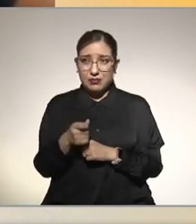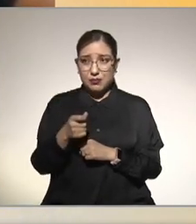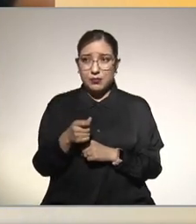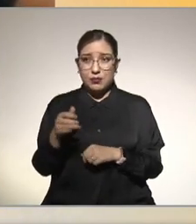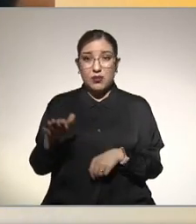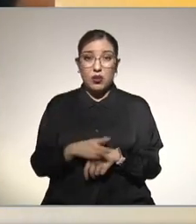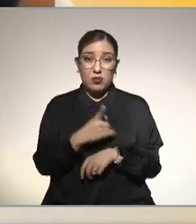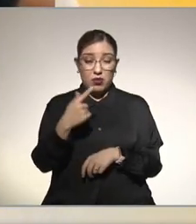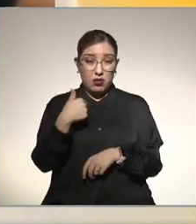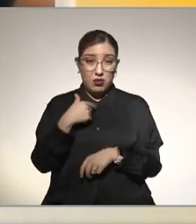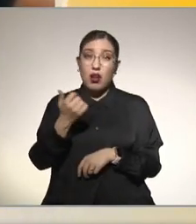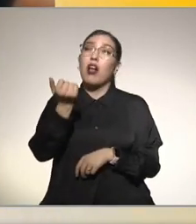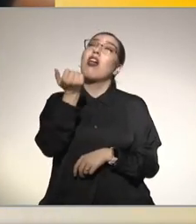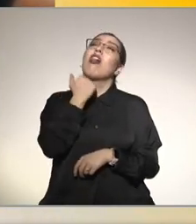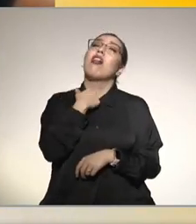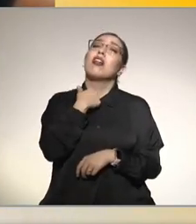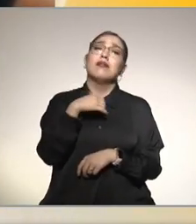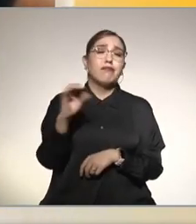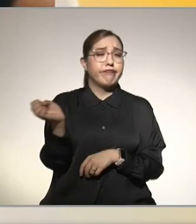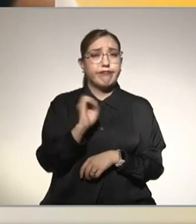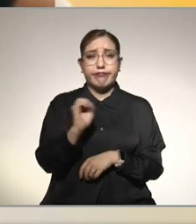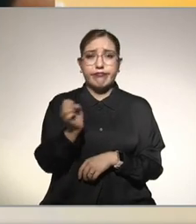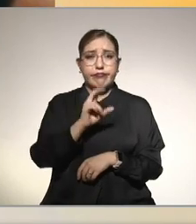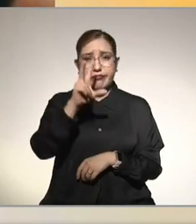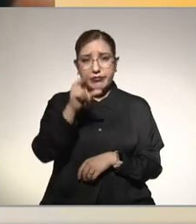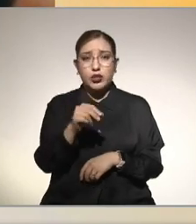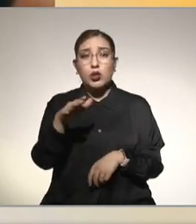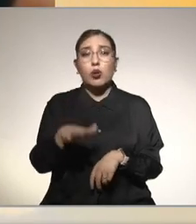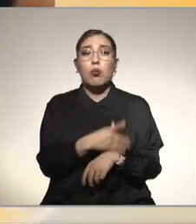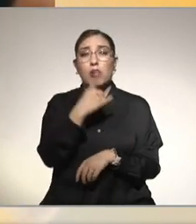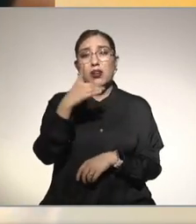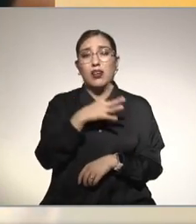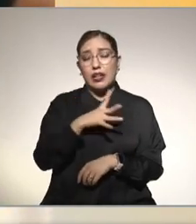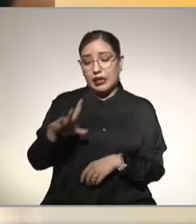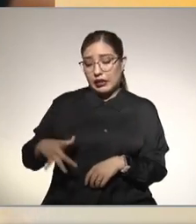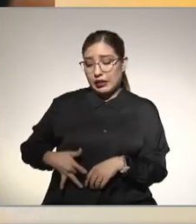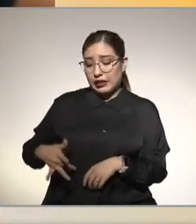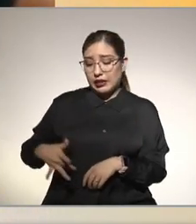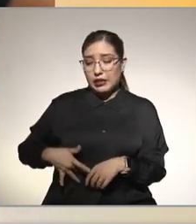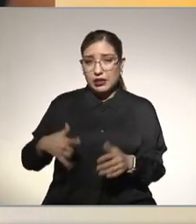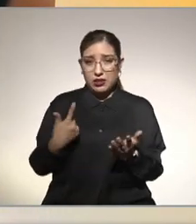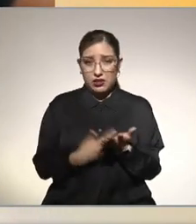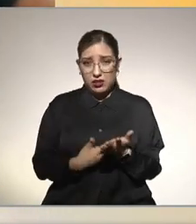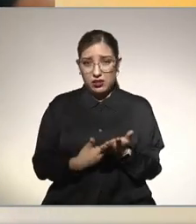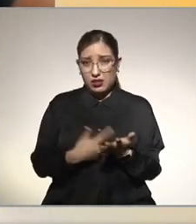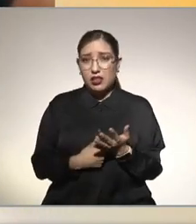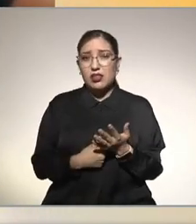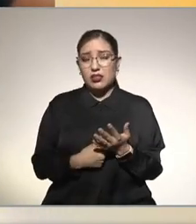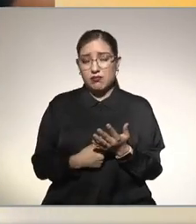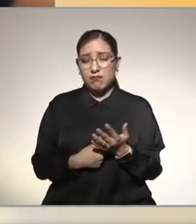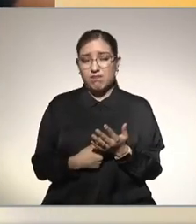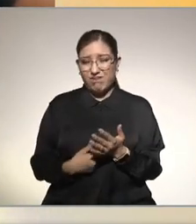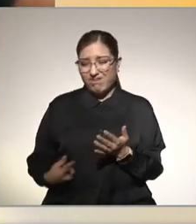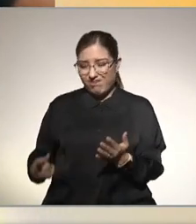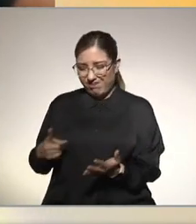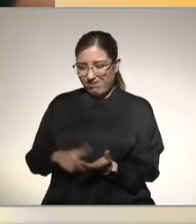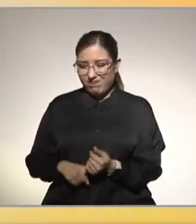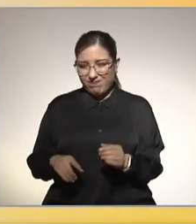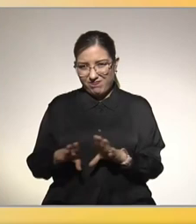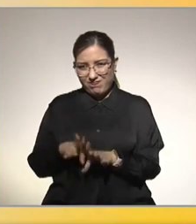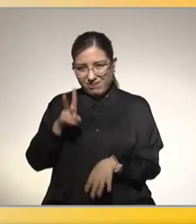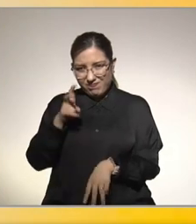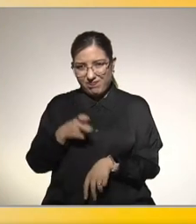persona alcohólica sino por hígado graso y fibrosis existente dentro del mismo